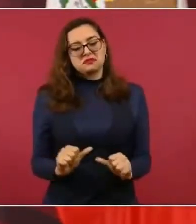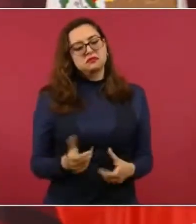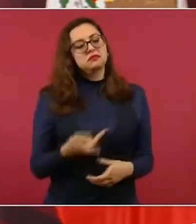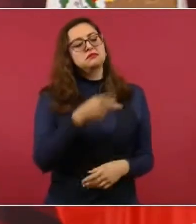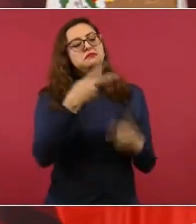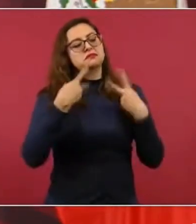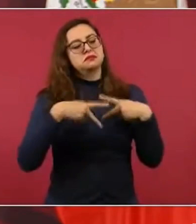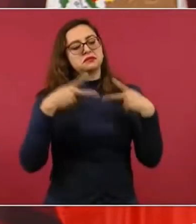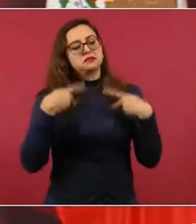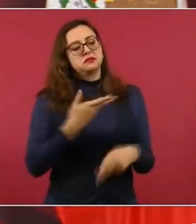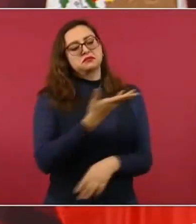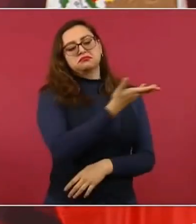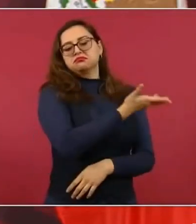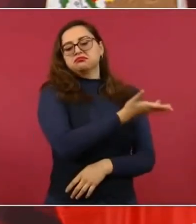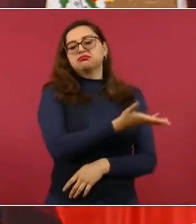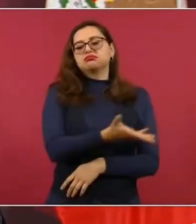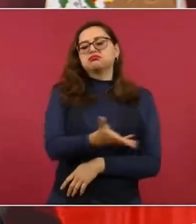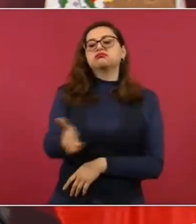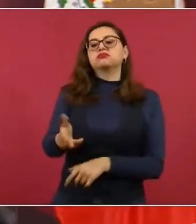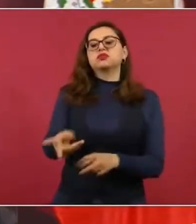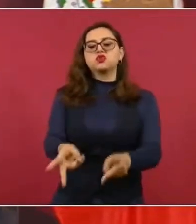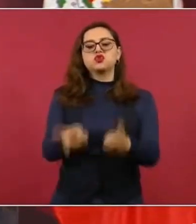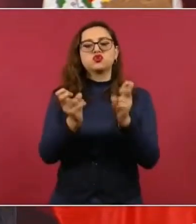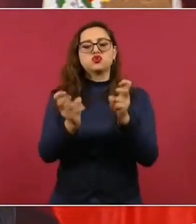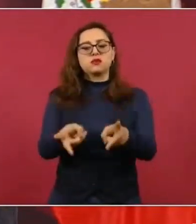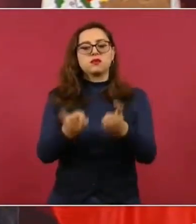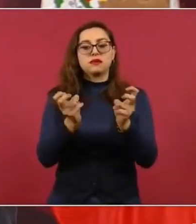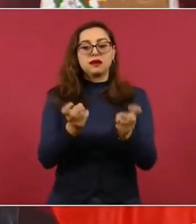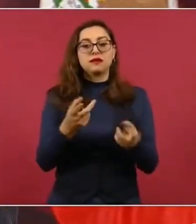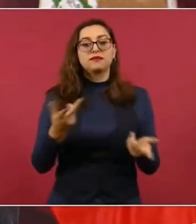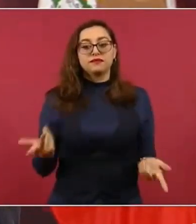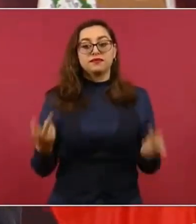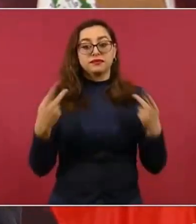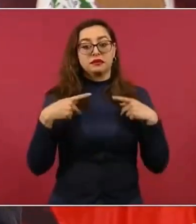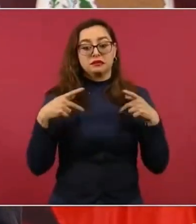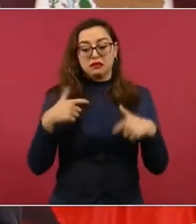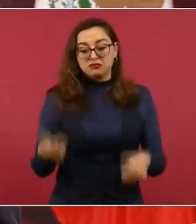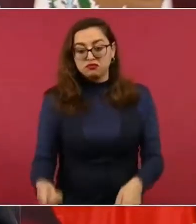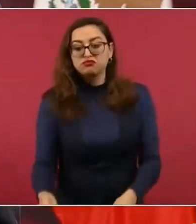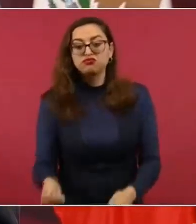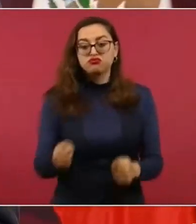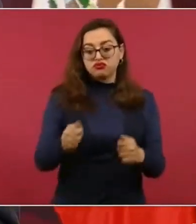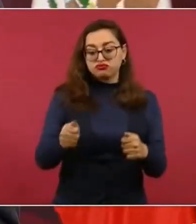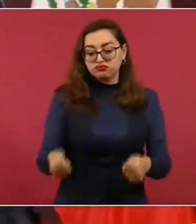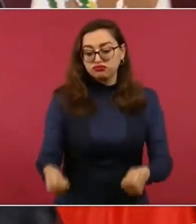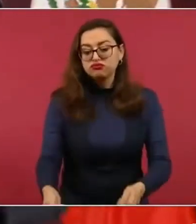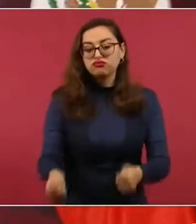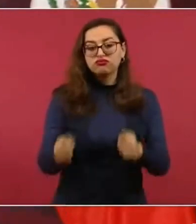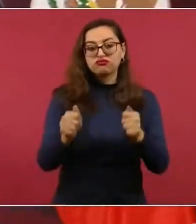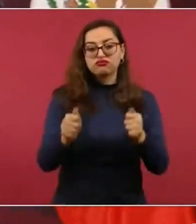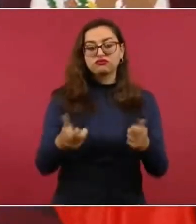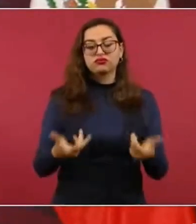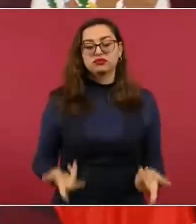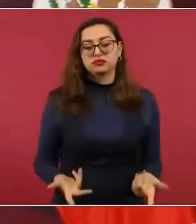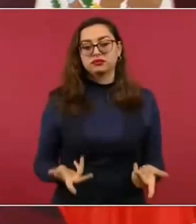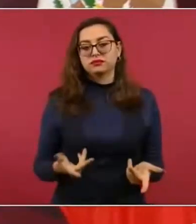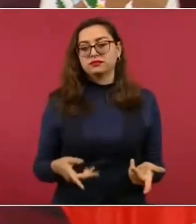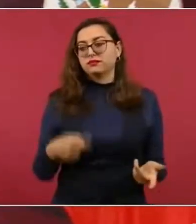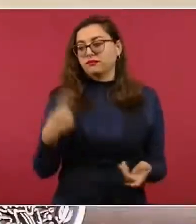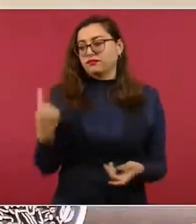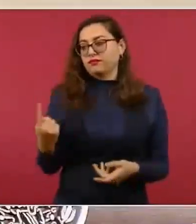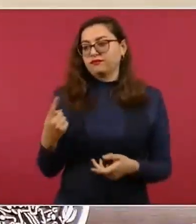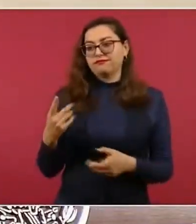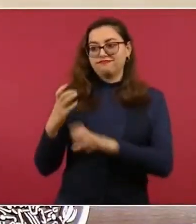que la gente llenara bidones con gasolina y ellos se llevaban las pipas.